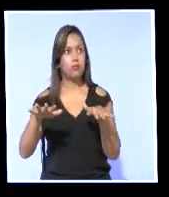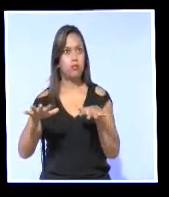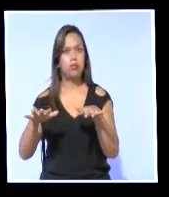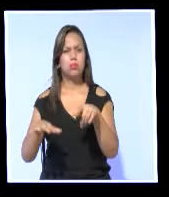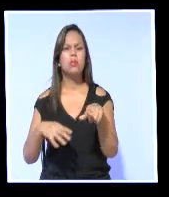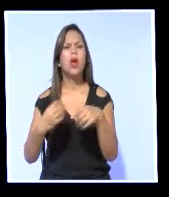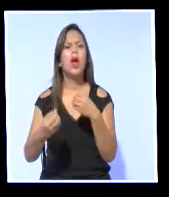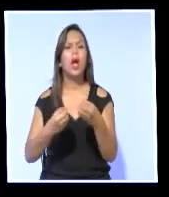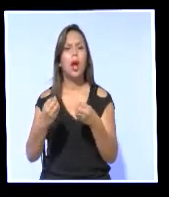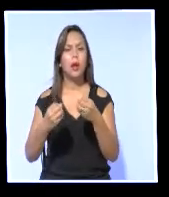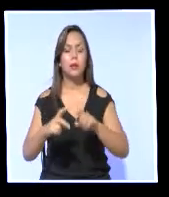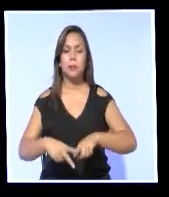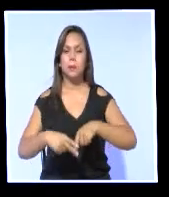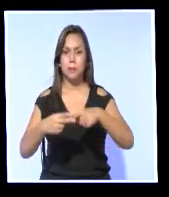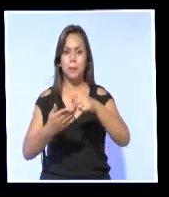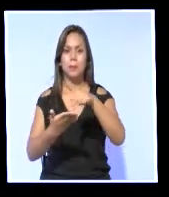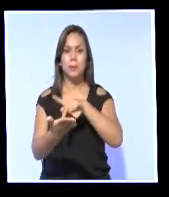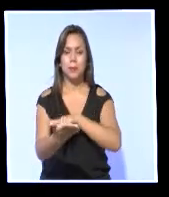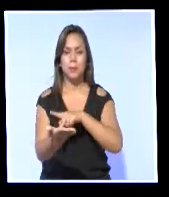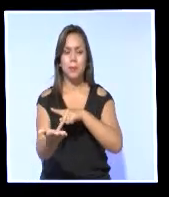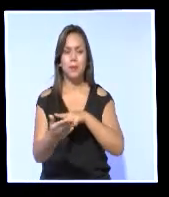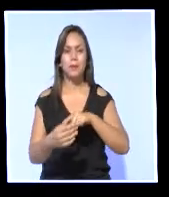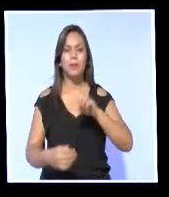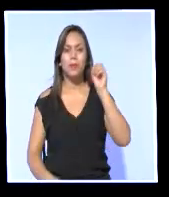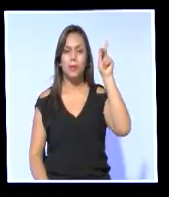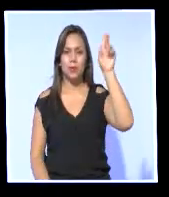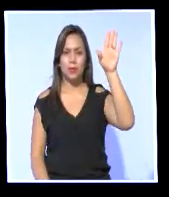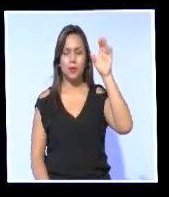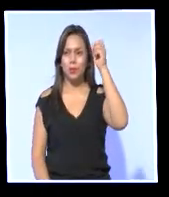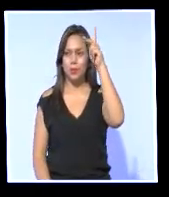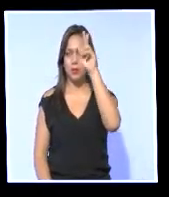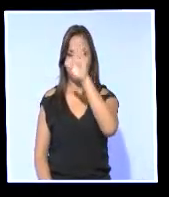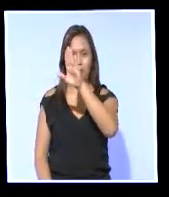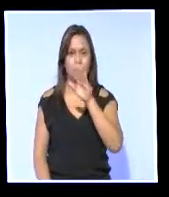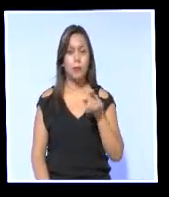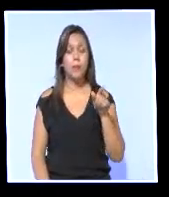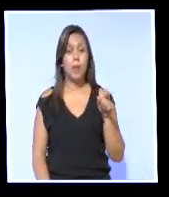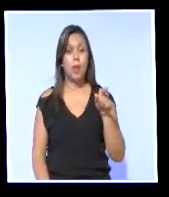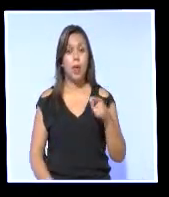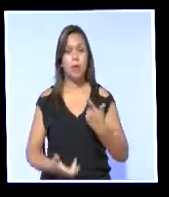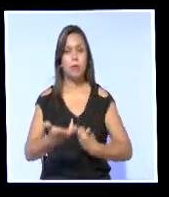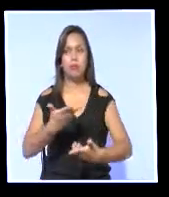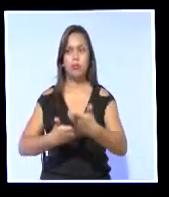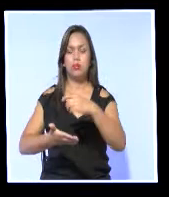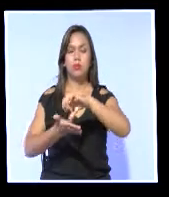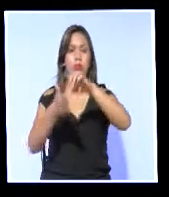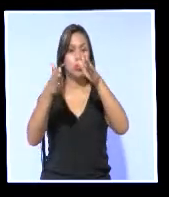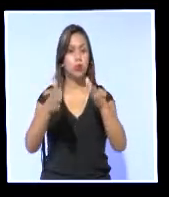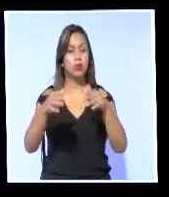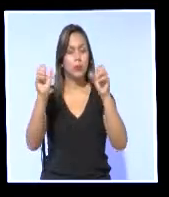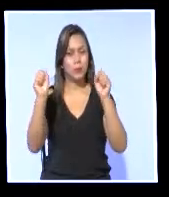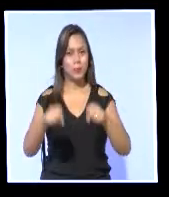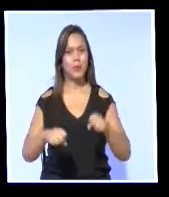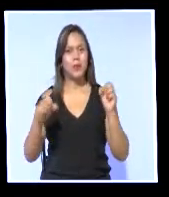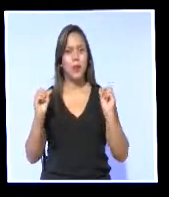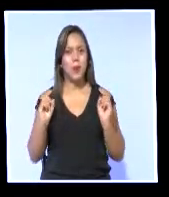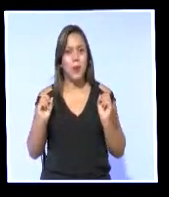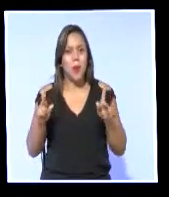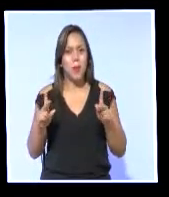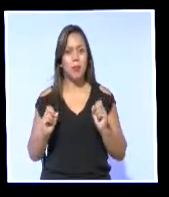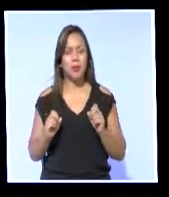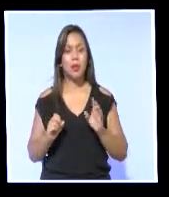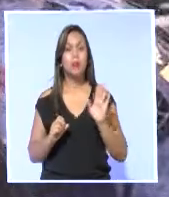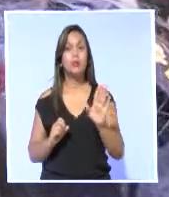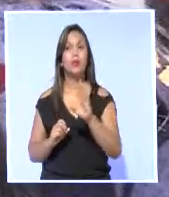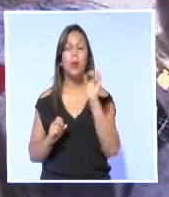Arrancó el programa de los medios legislativos Termómetro Ciudadano. En este espacio, los ciudadanos tuvieron la oportunidad de decir lo